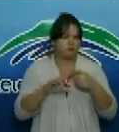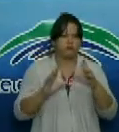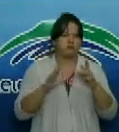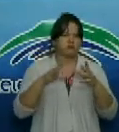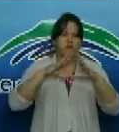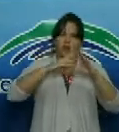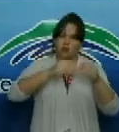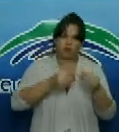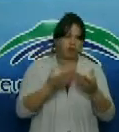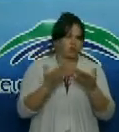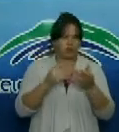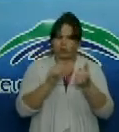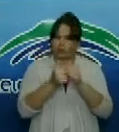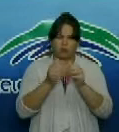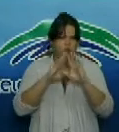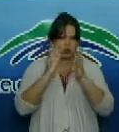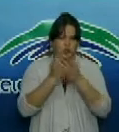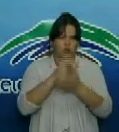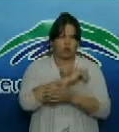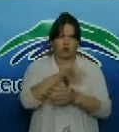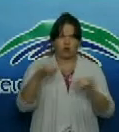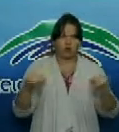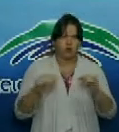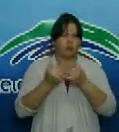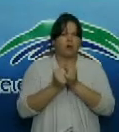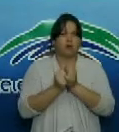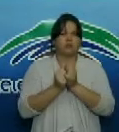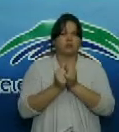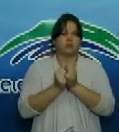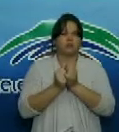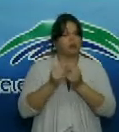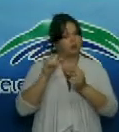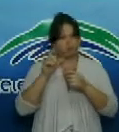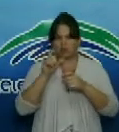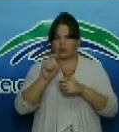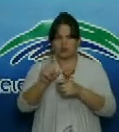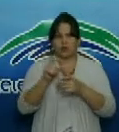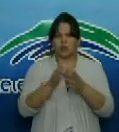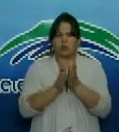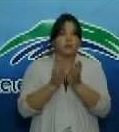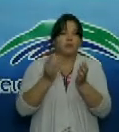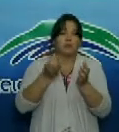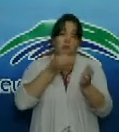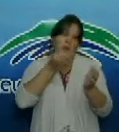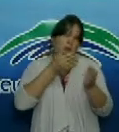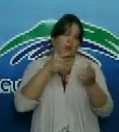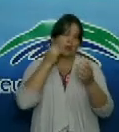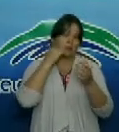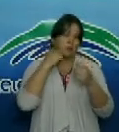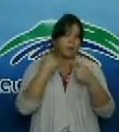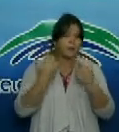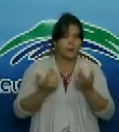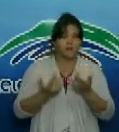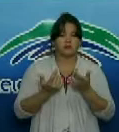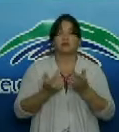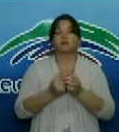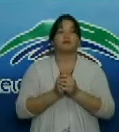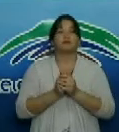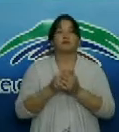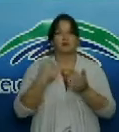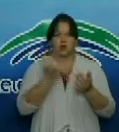mundo del deporte todo esto da una luz al final del camino nosotros le recordamos que siempre estamos